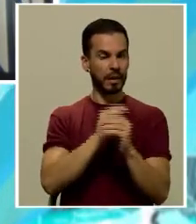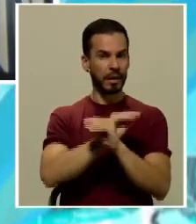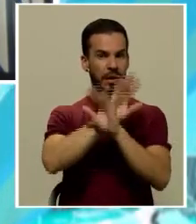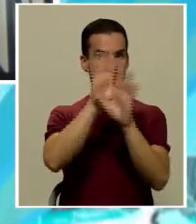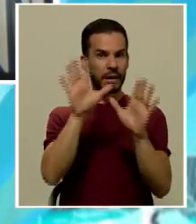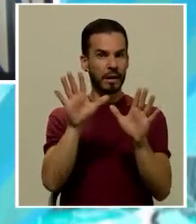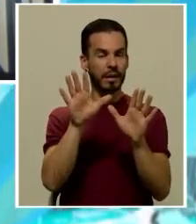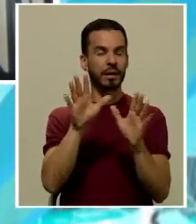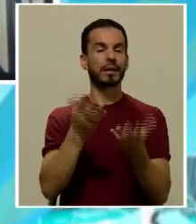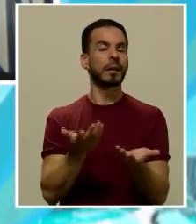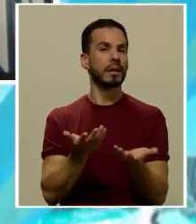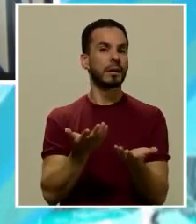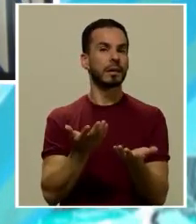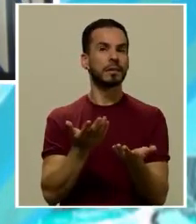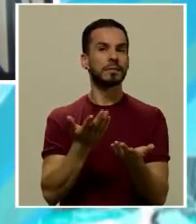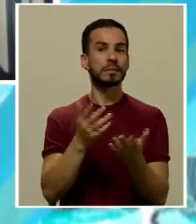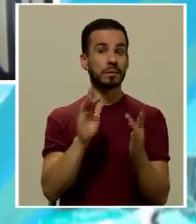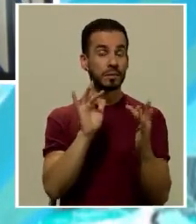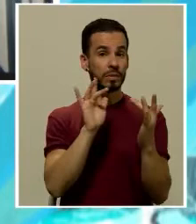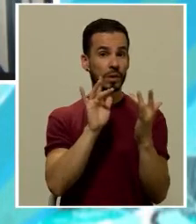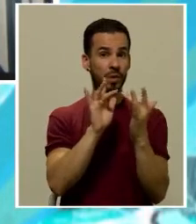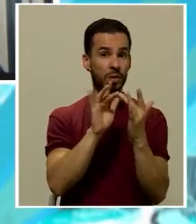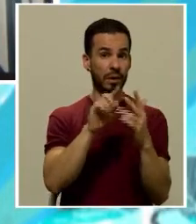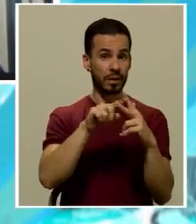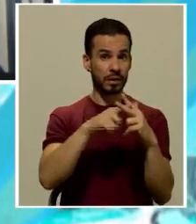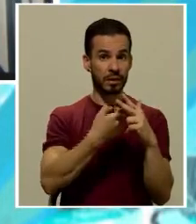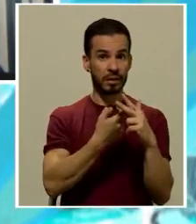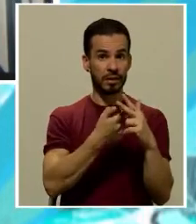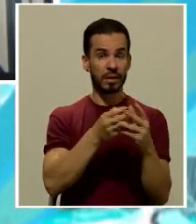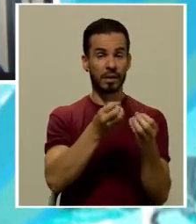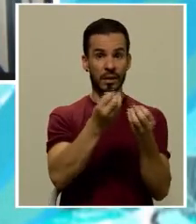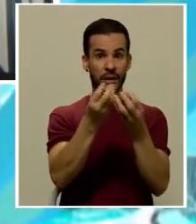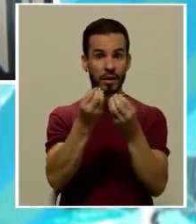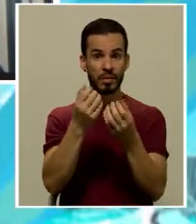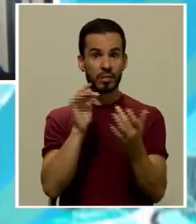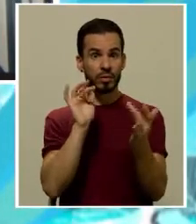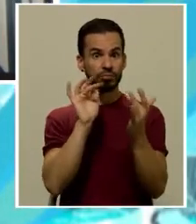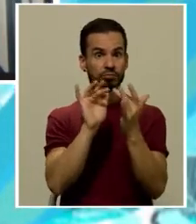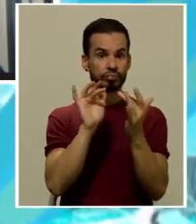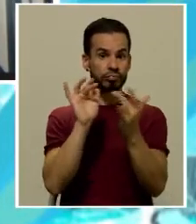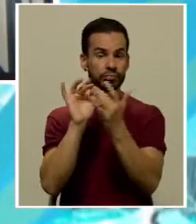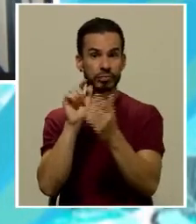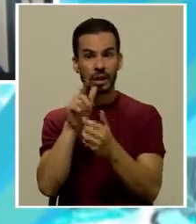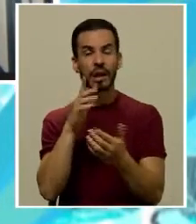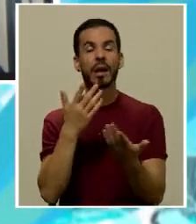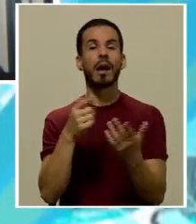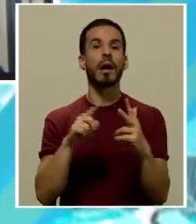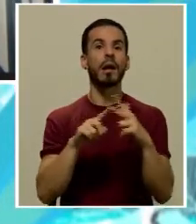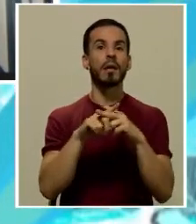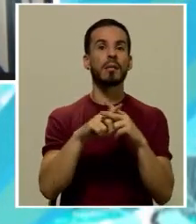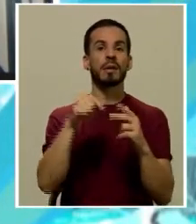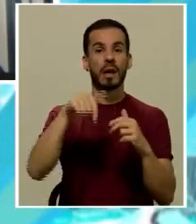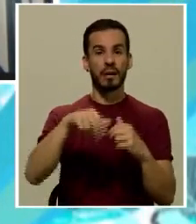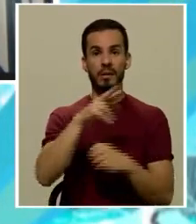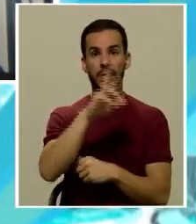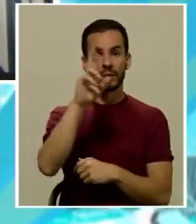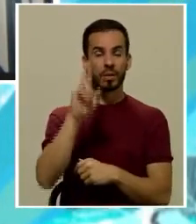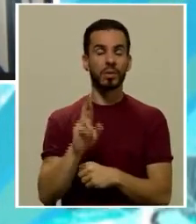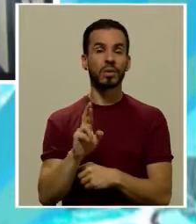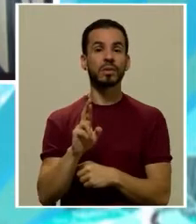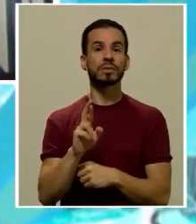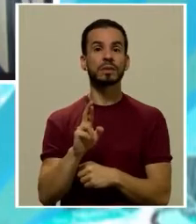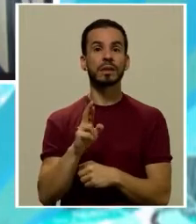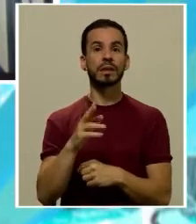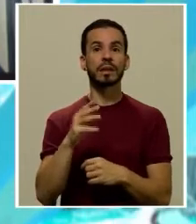aclaraciones, don Ernesto. El contacto inicial que muchos tuvimos con este tema se dio acá en Costa Rica